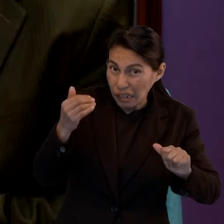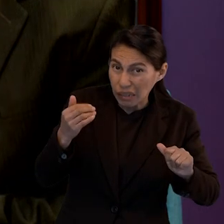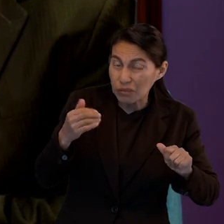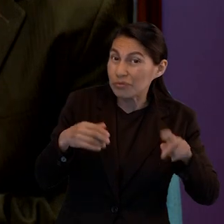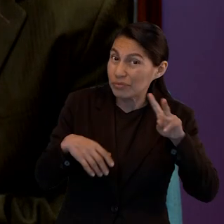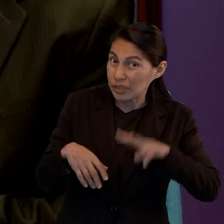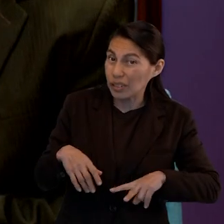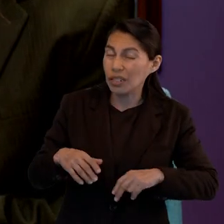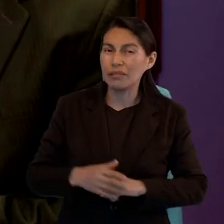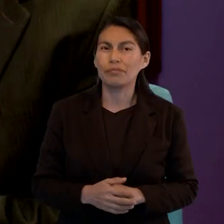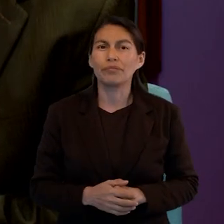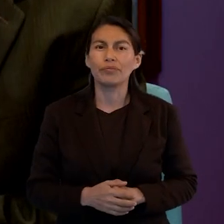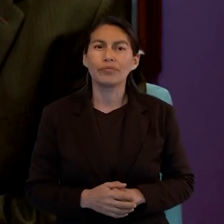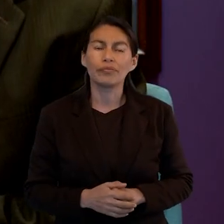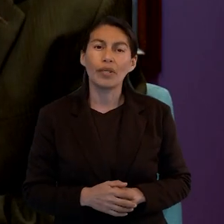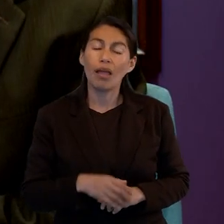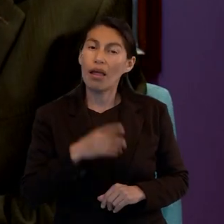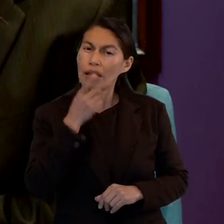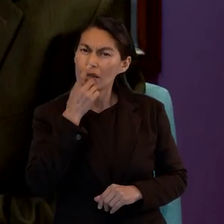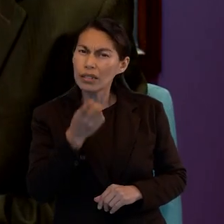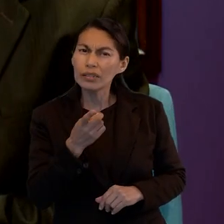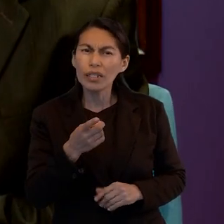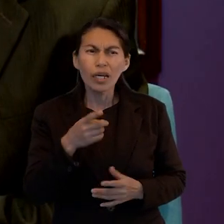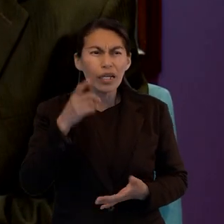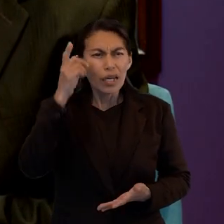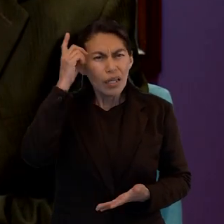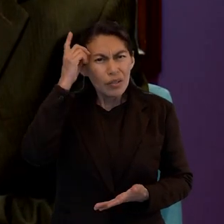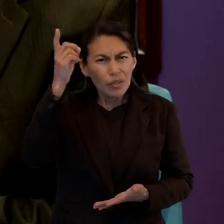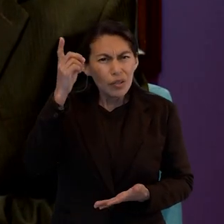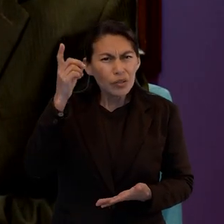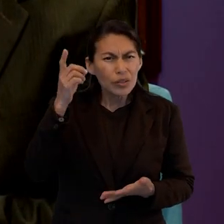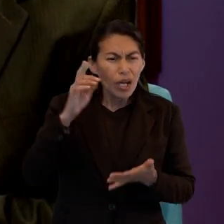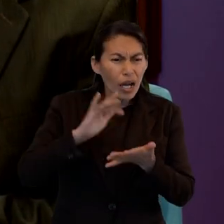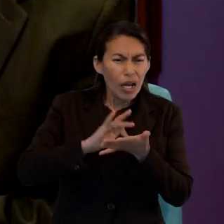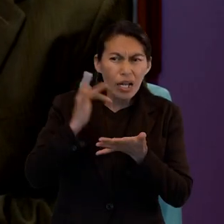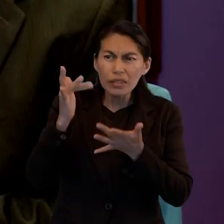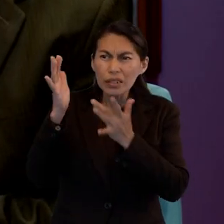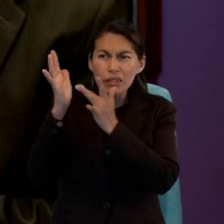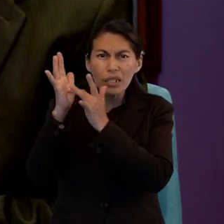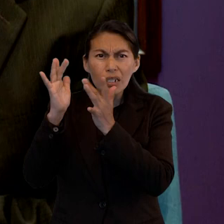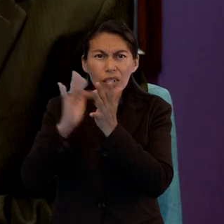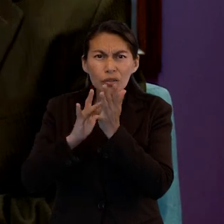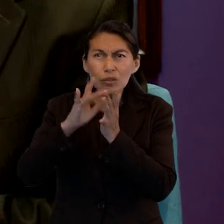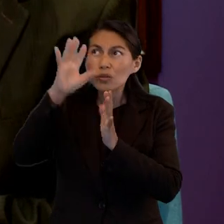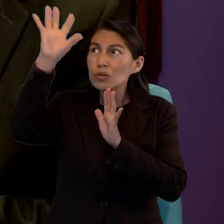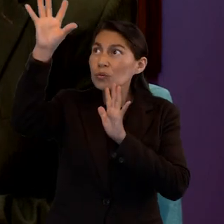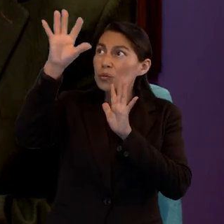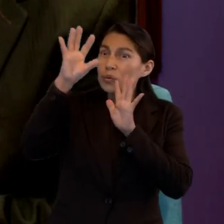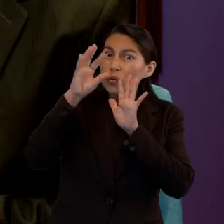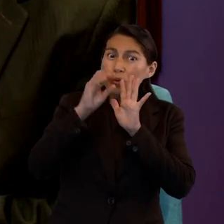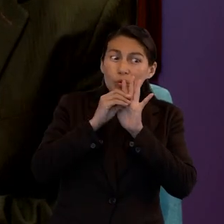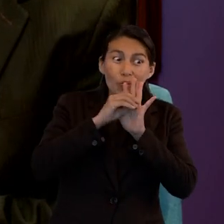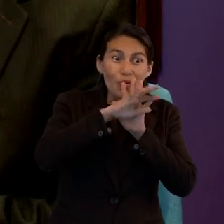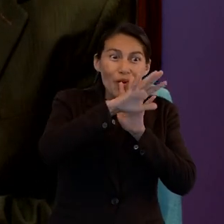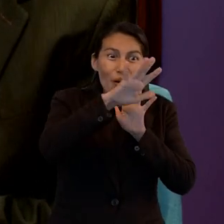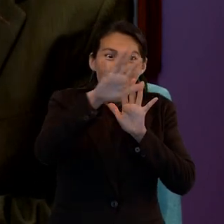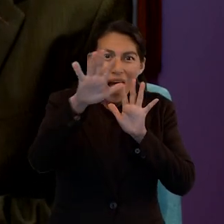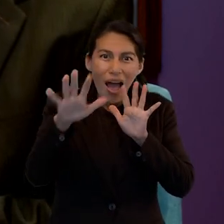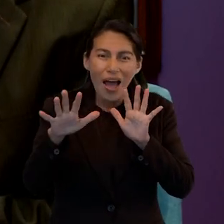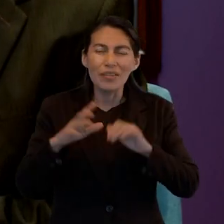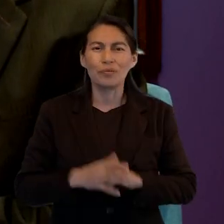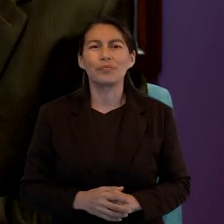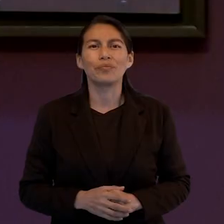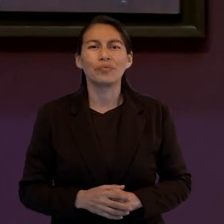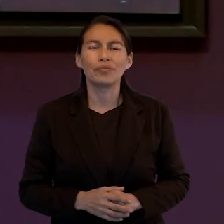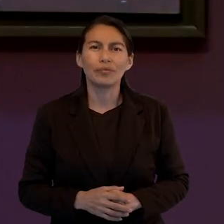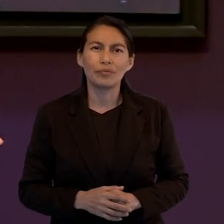un acto de Dios consumado a través de Jesús, que es el resplandor de su gloria. Así es. Y